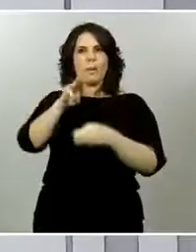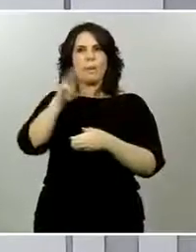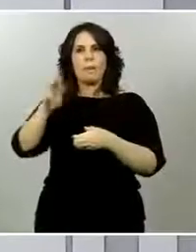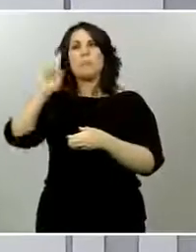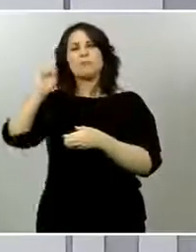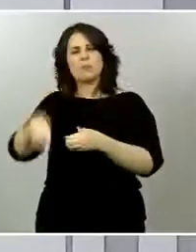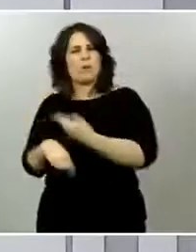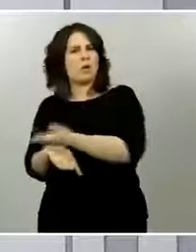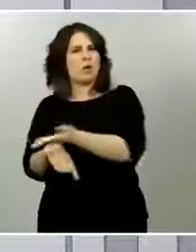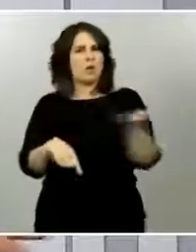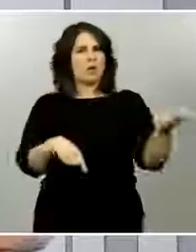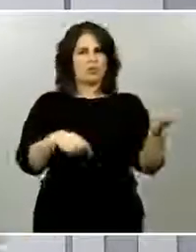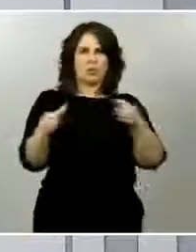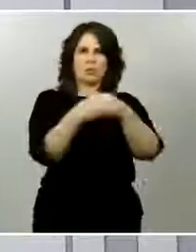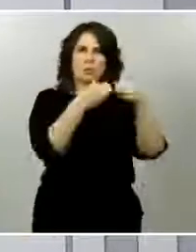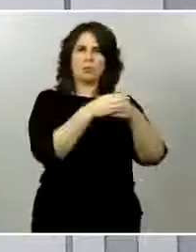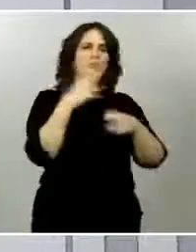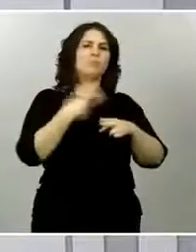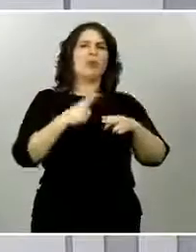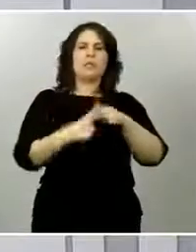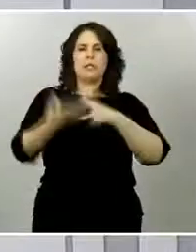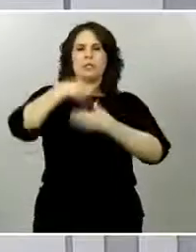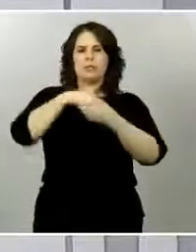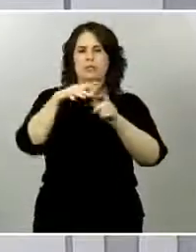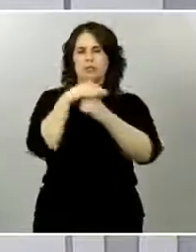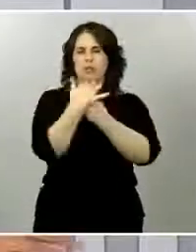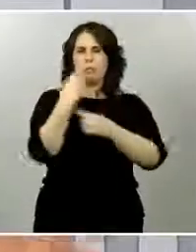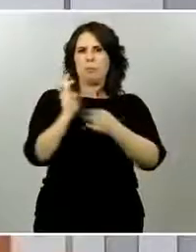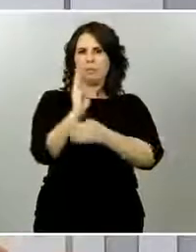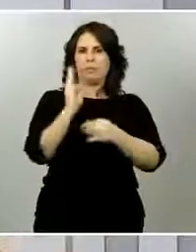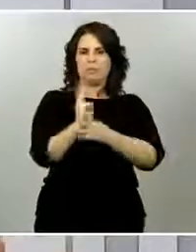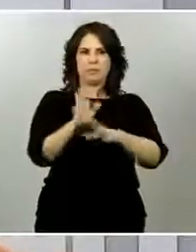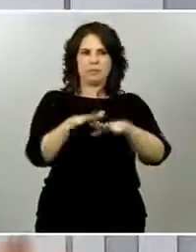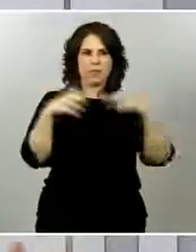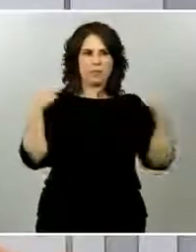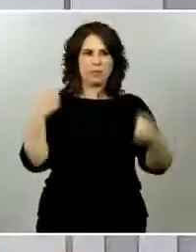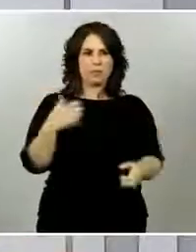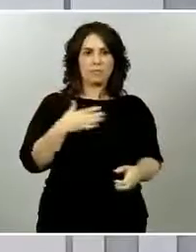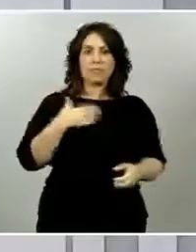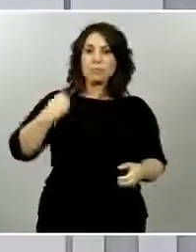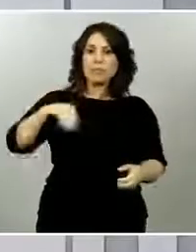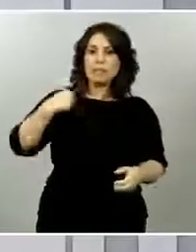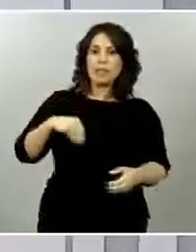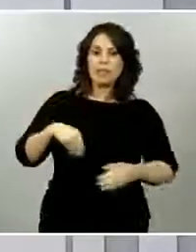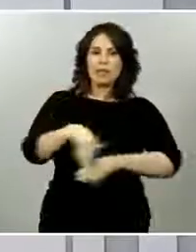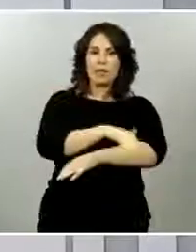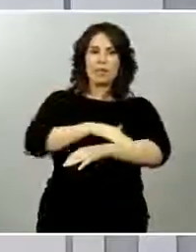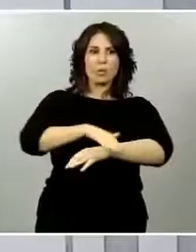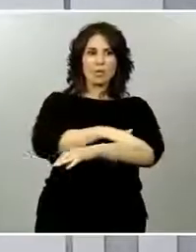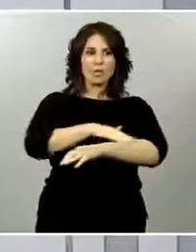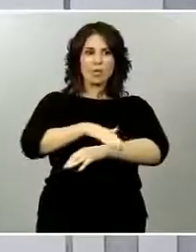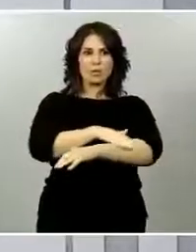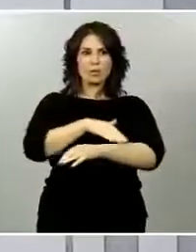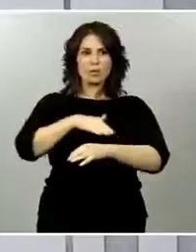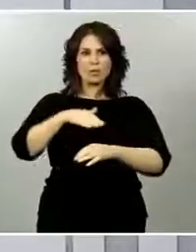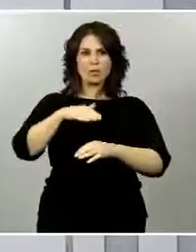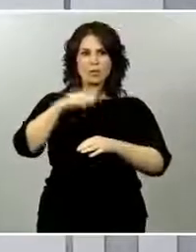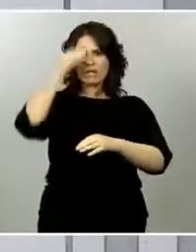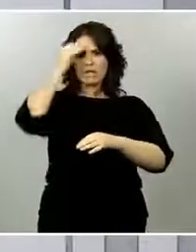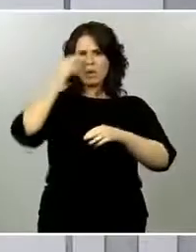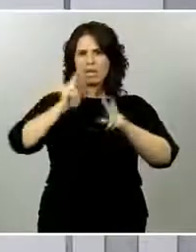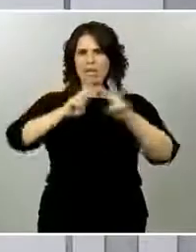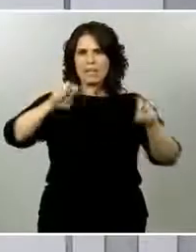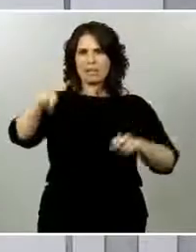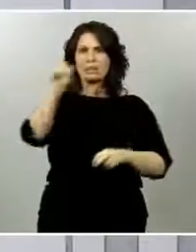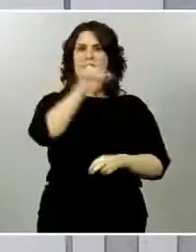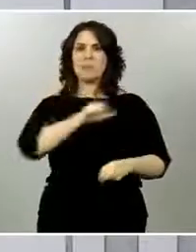de llegar a acuerdos, de establecer diálogos fluidos con el principal partido de la oposición y, además, con el resto de fuerzas políticas